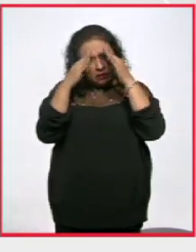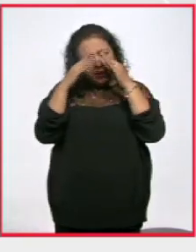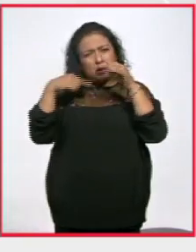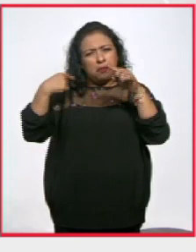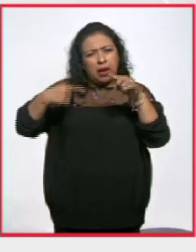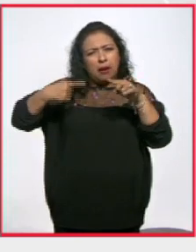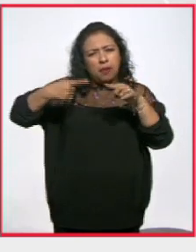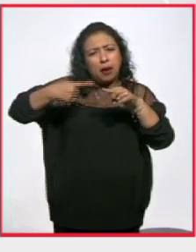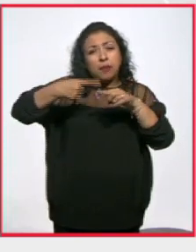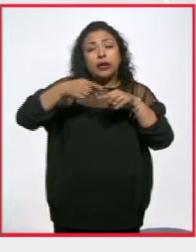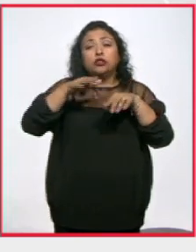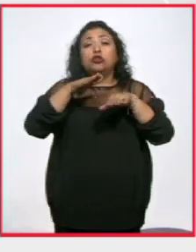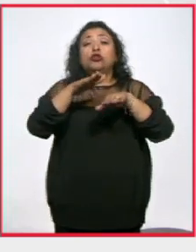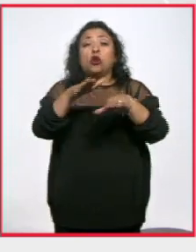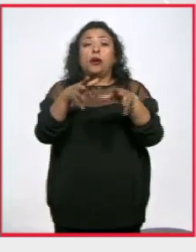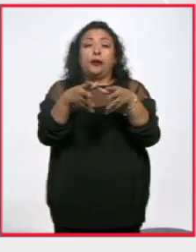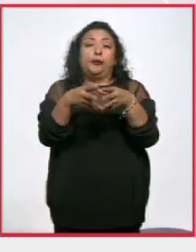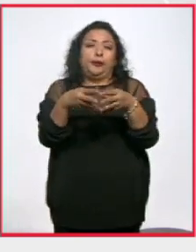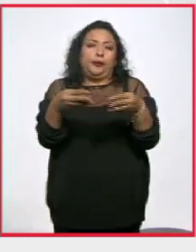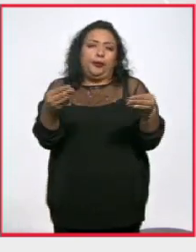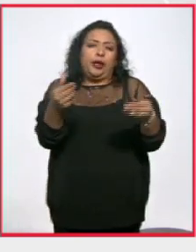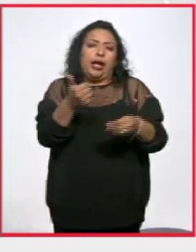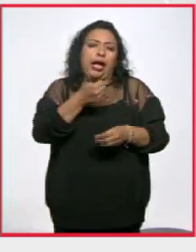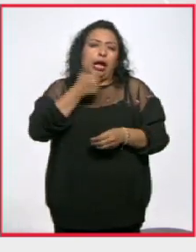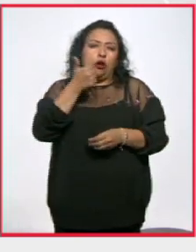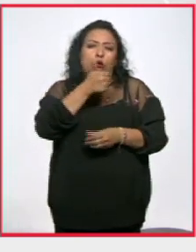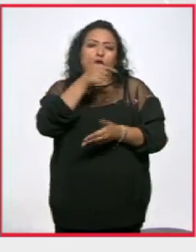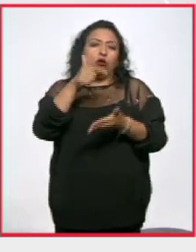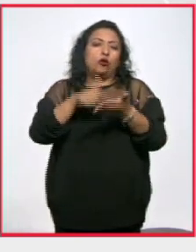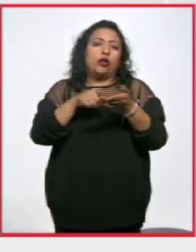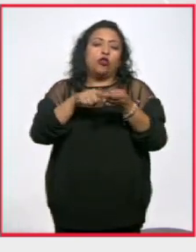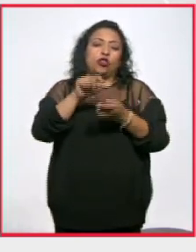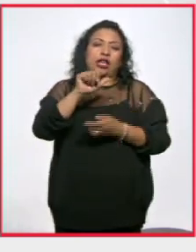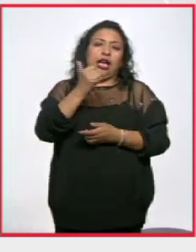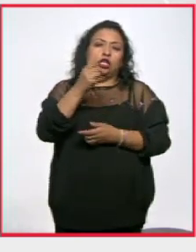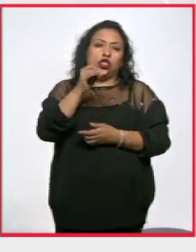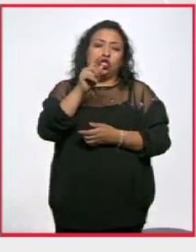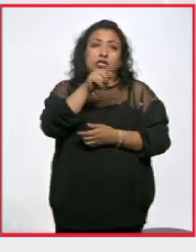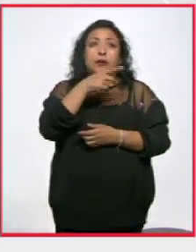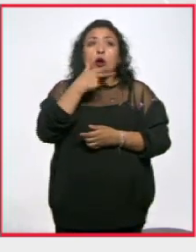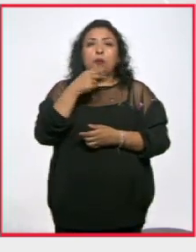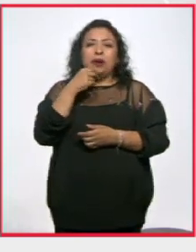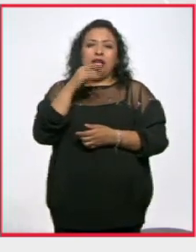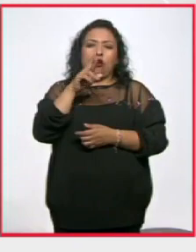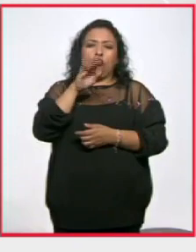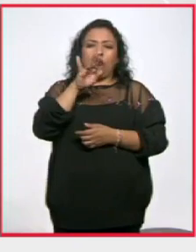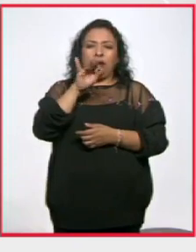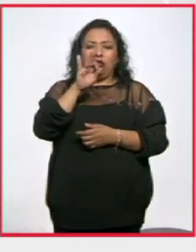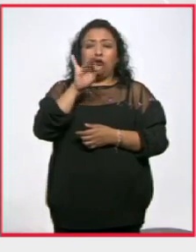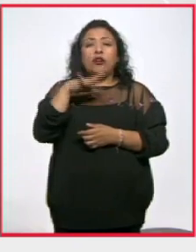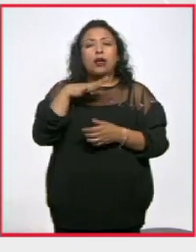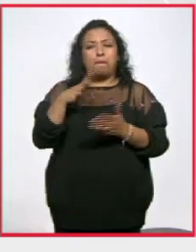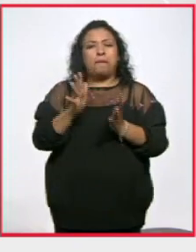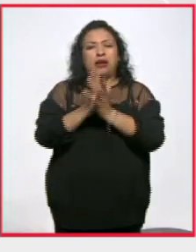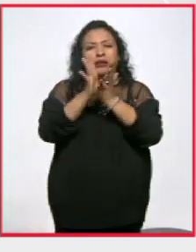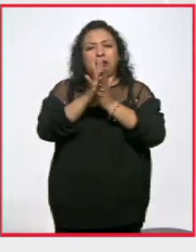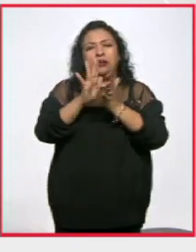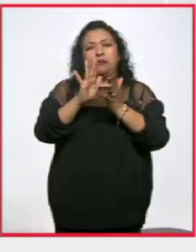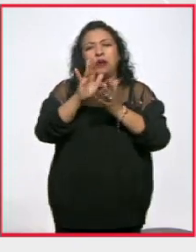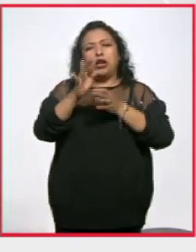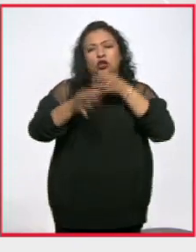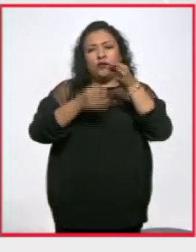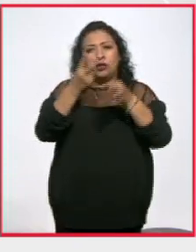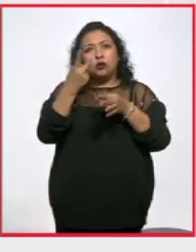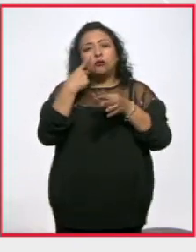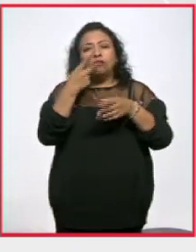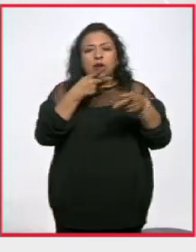continuamente sobre la desaparición de los alumnos de Yotzinata. Roberto Frías, colaborador de Noticias 22, nos ha preparado un recuento